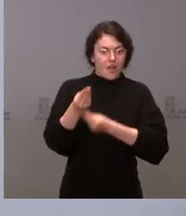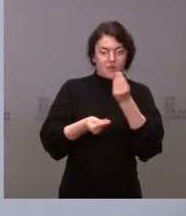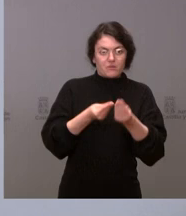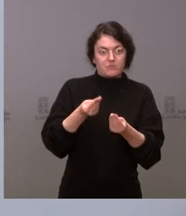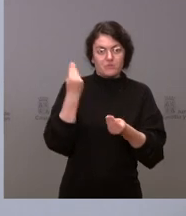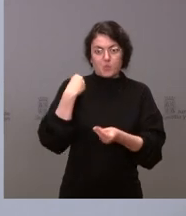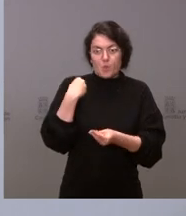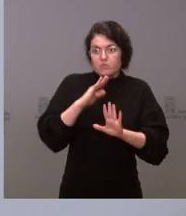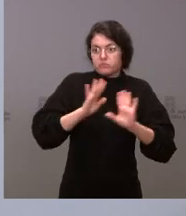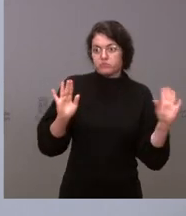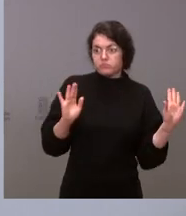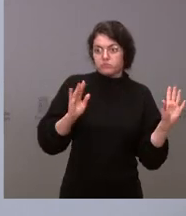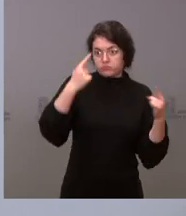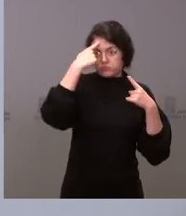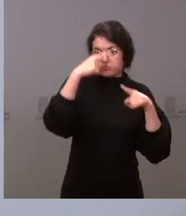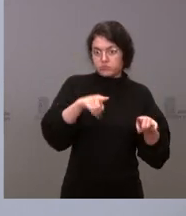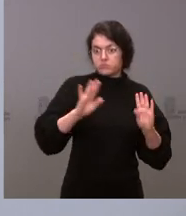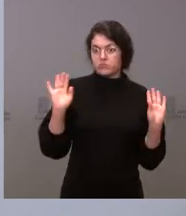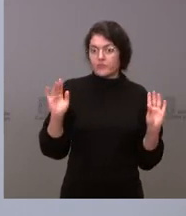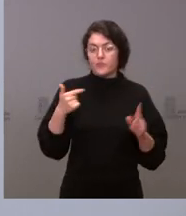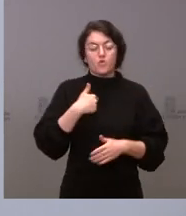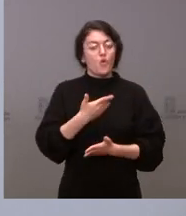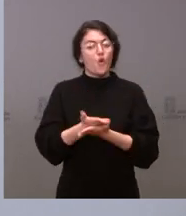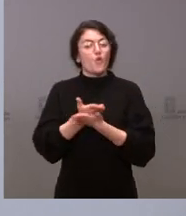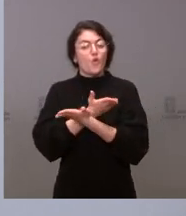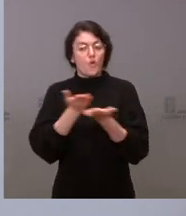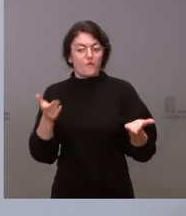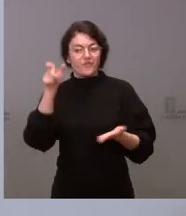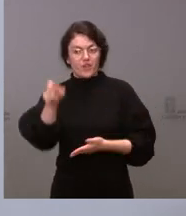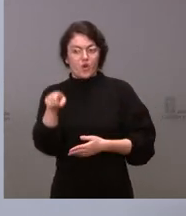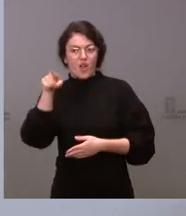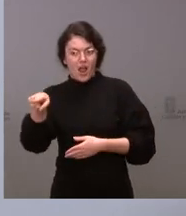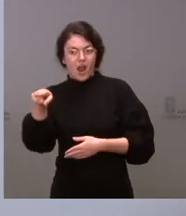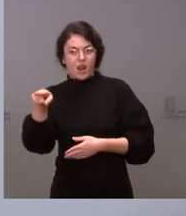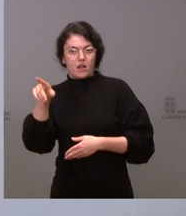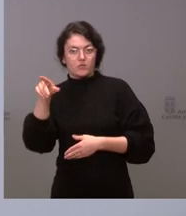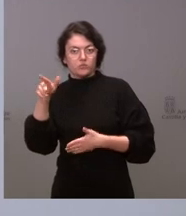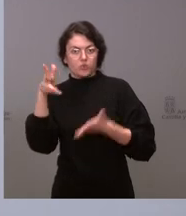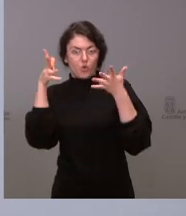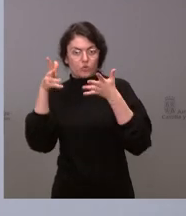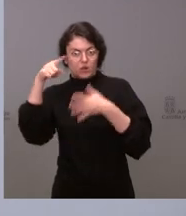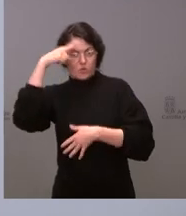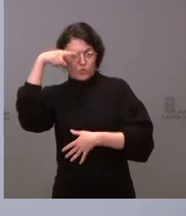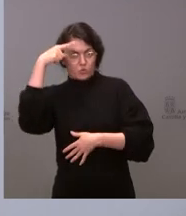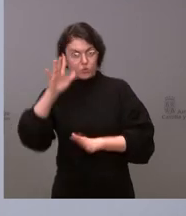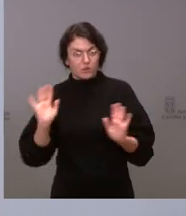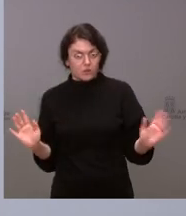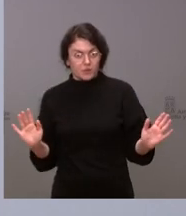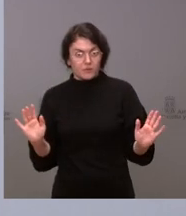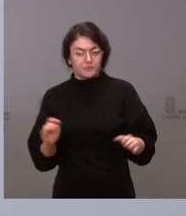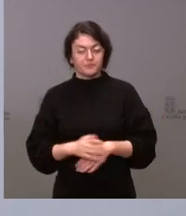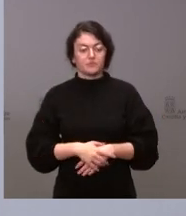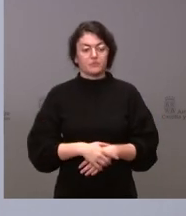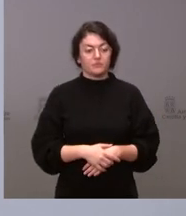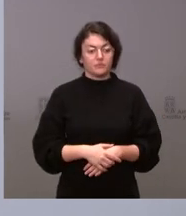No puedo decir más. Yo confío en Gonzalo Santonja. Más allá de que lo he